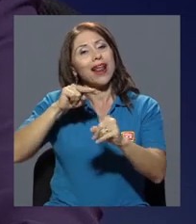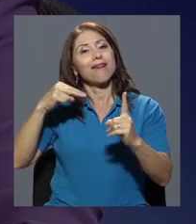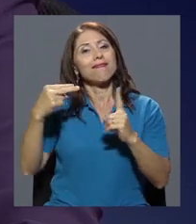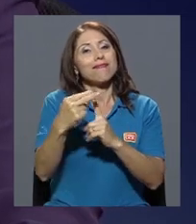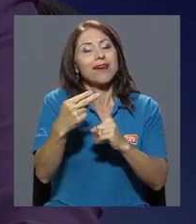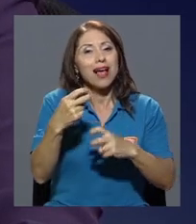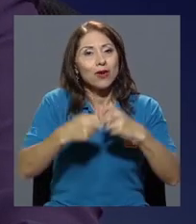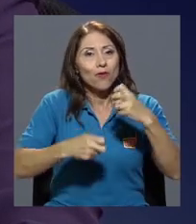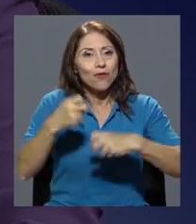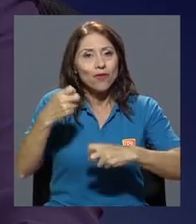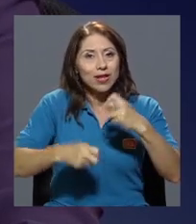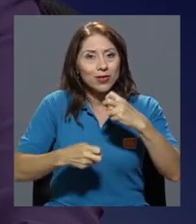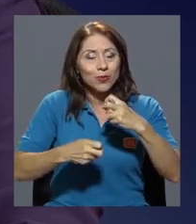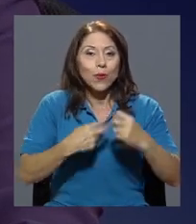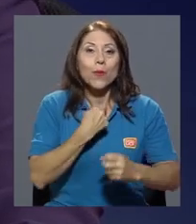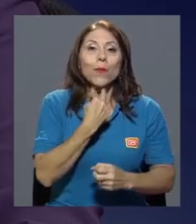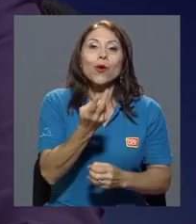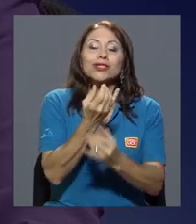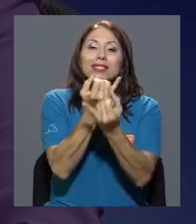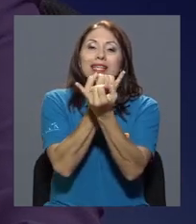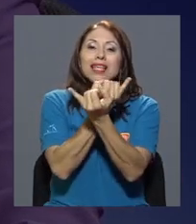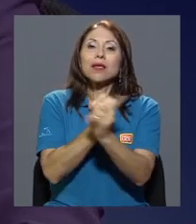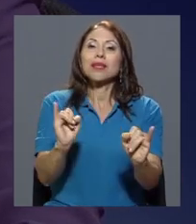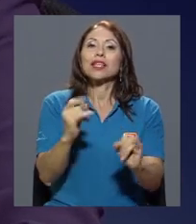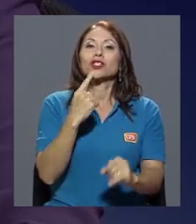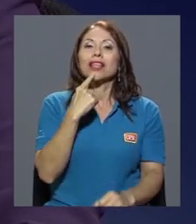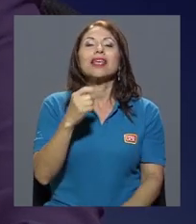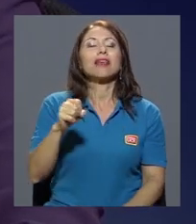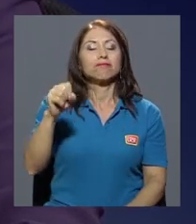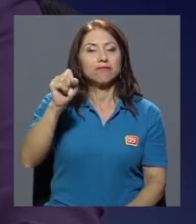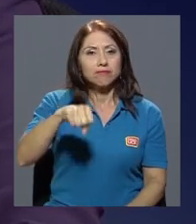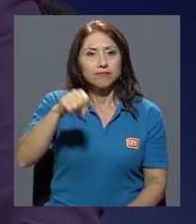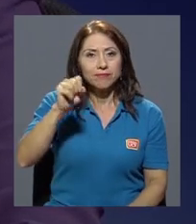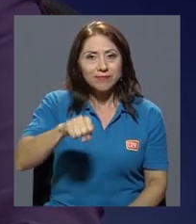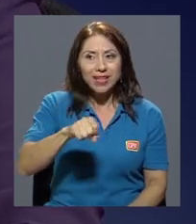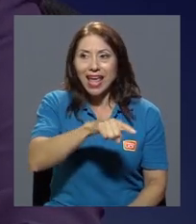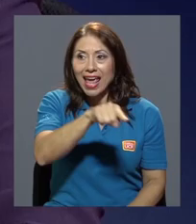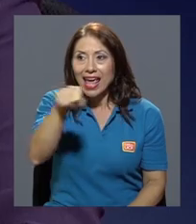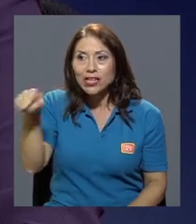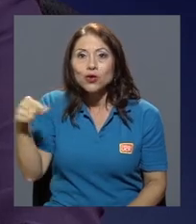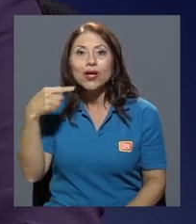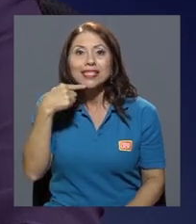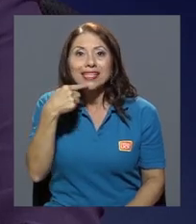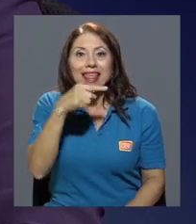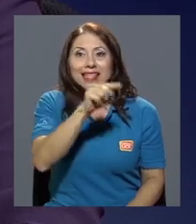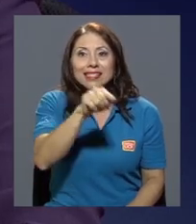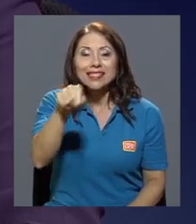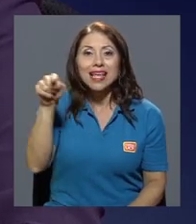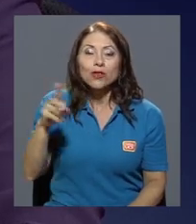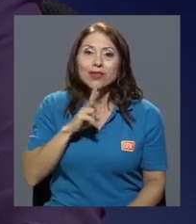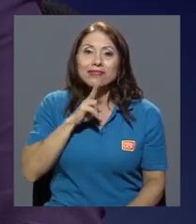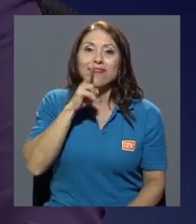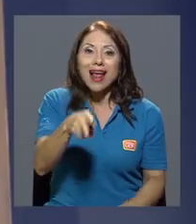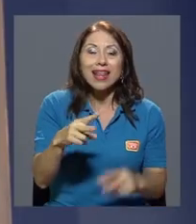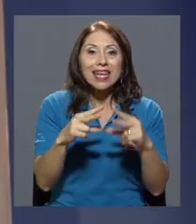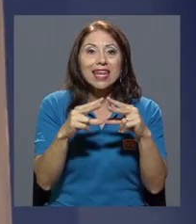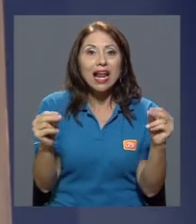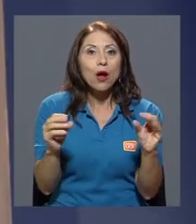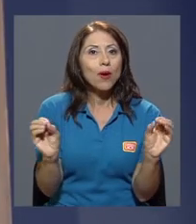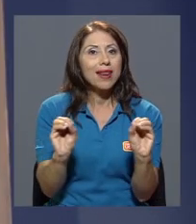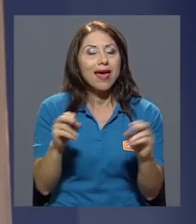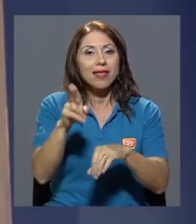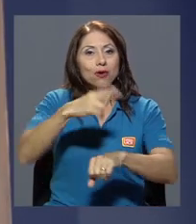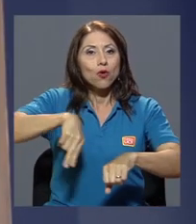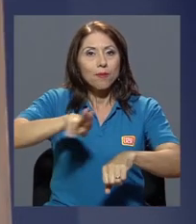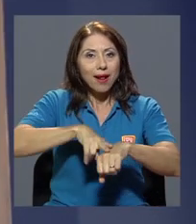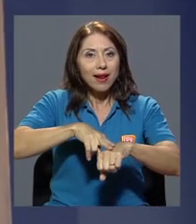Son, nuevamente, voces independientes que dicen, efectivamente, lo que se está diciendo es real. O sea, en Nicaragua nada está normal. En Nicaragua